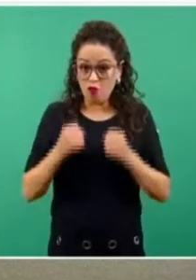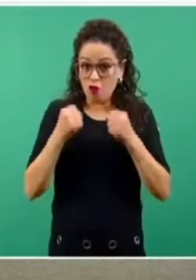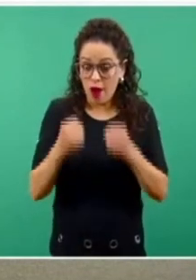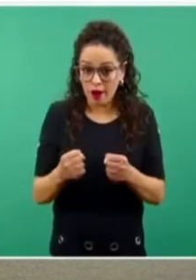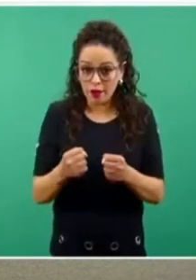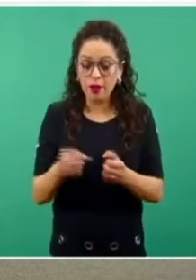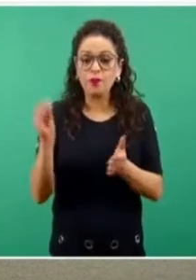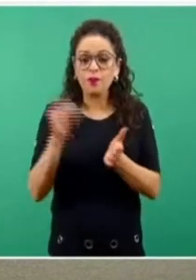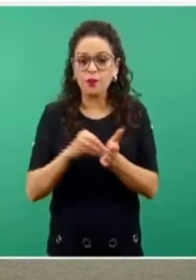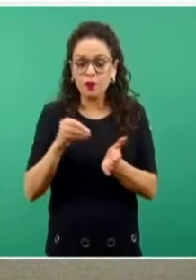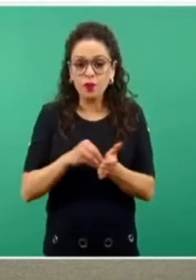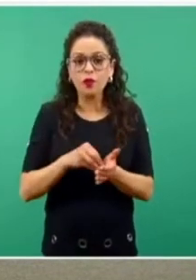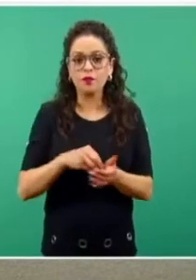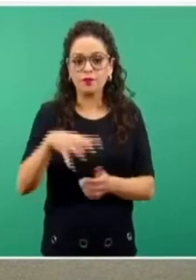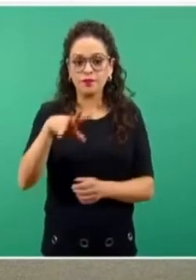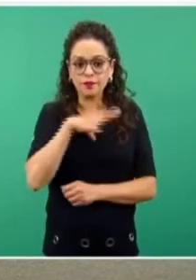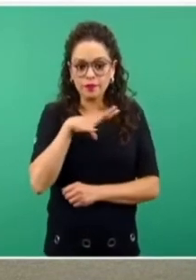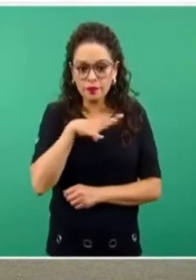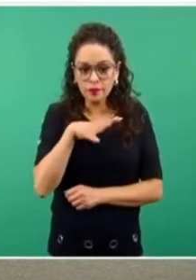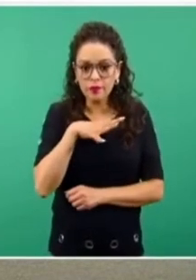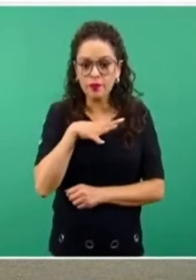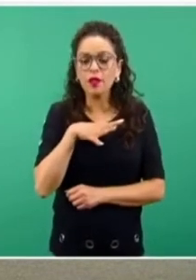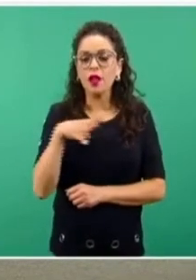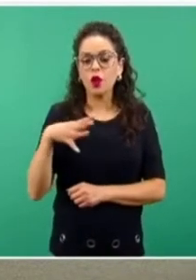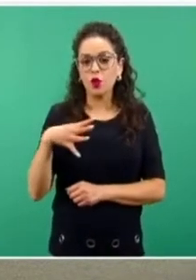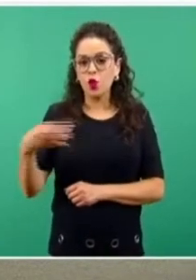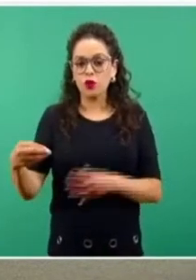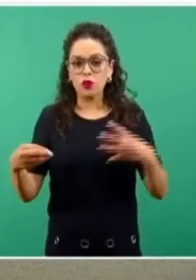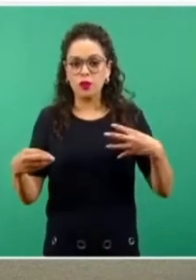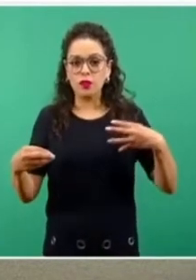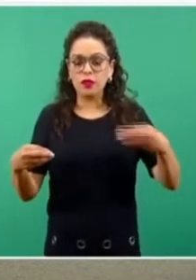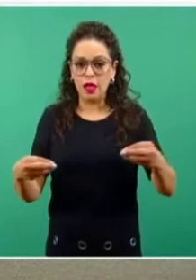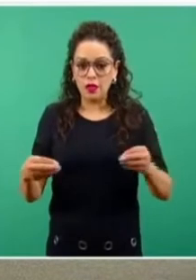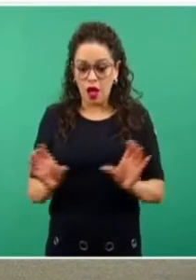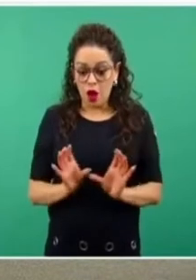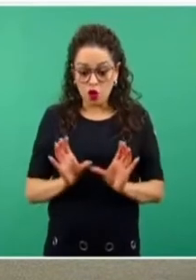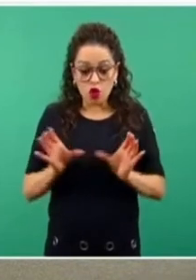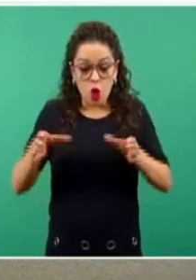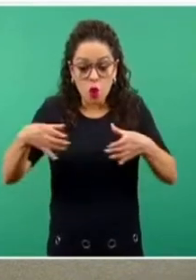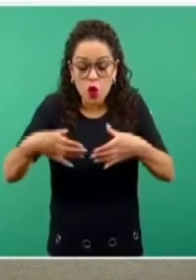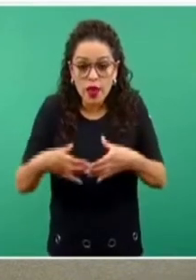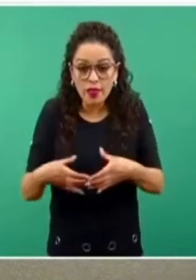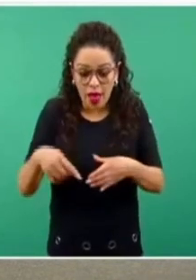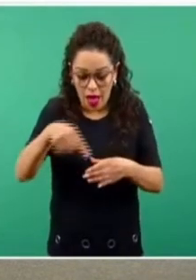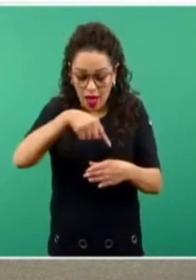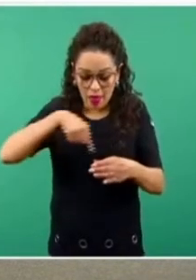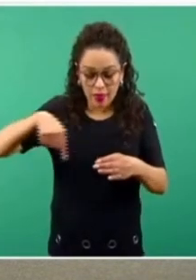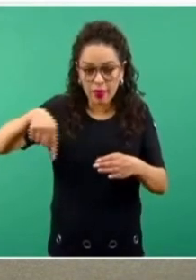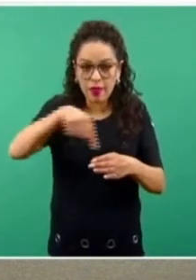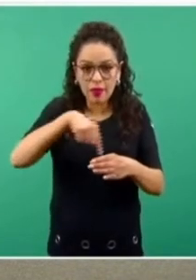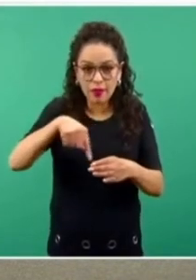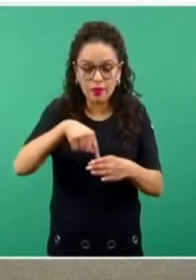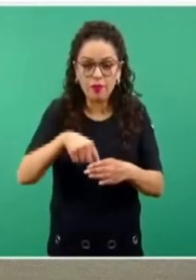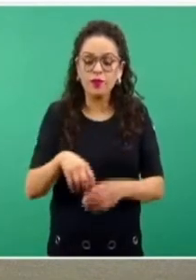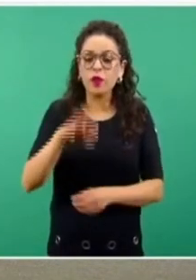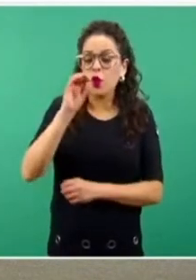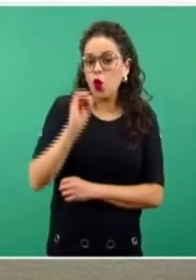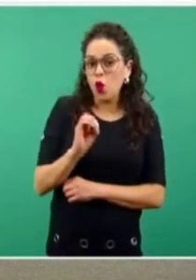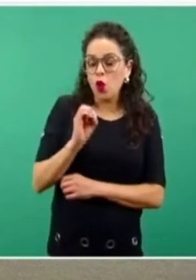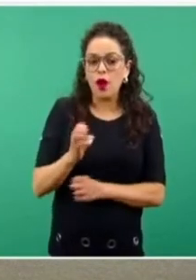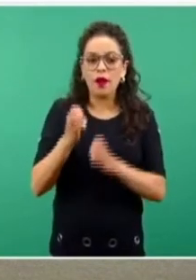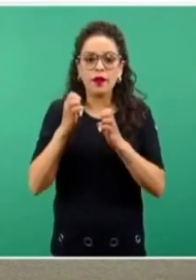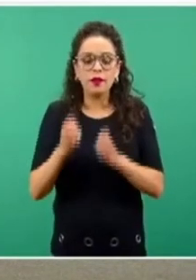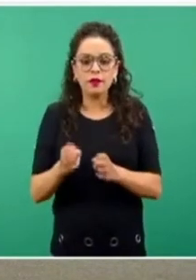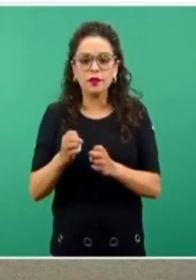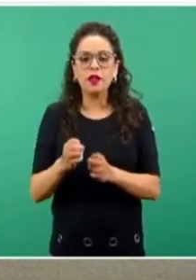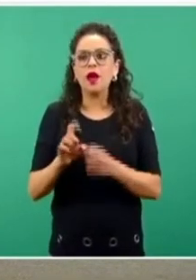todavía se están generando casos y contagios a nivel comunitario. Si el problema está en un momento determinado en la